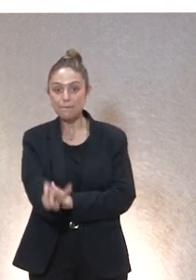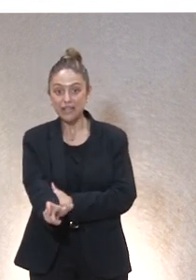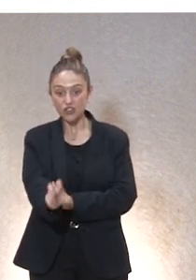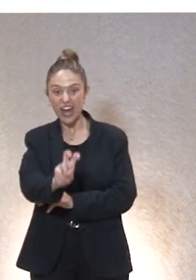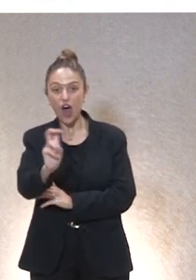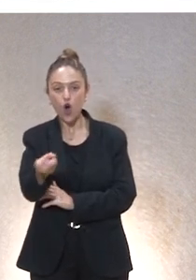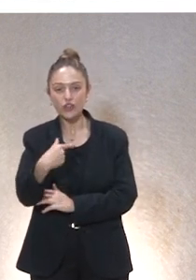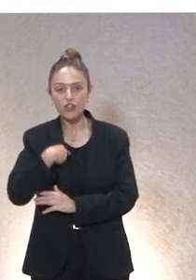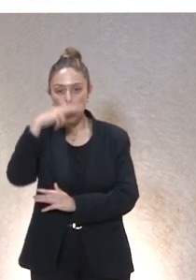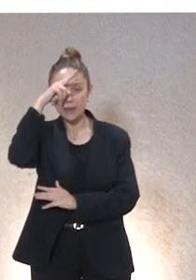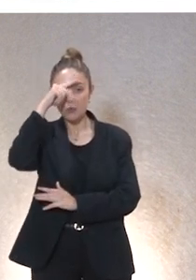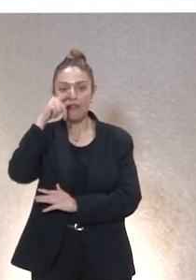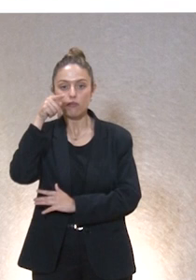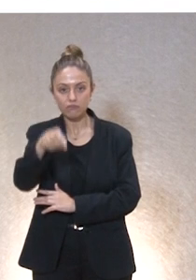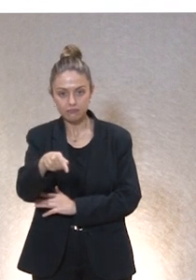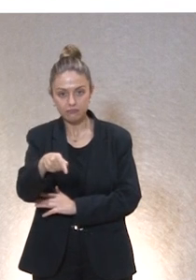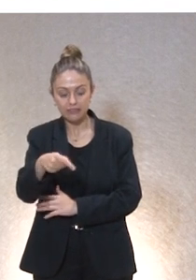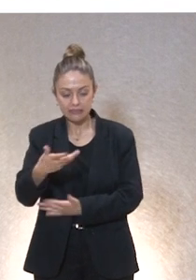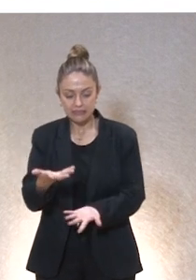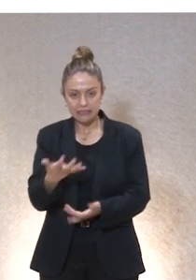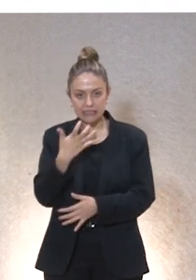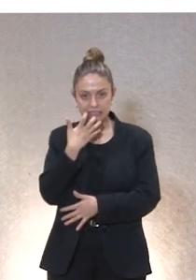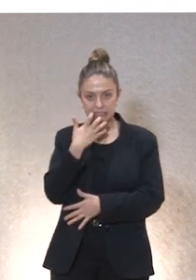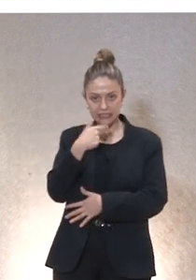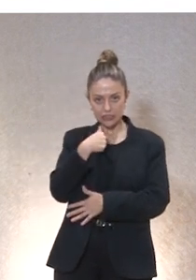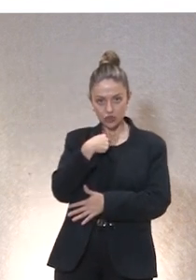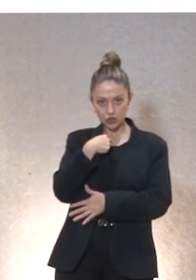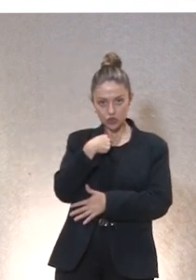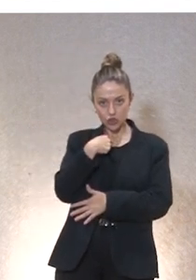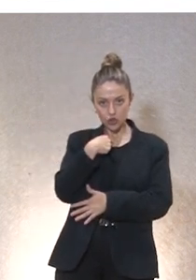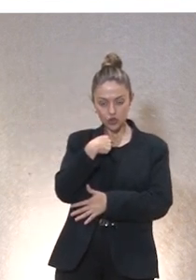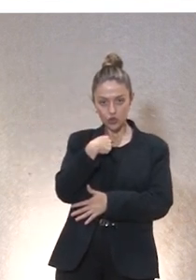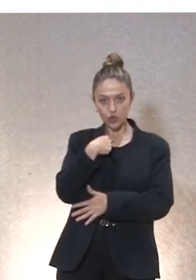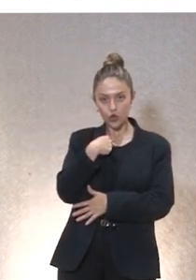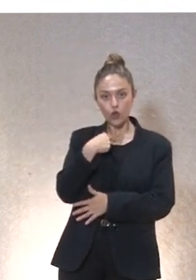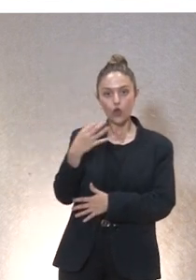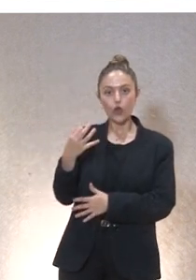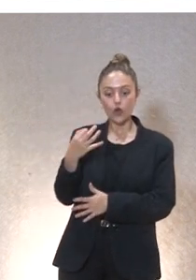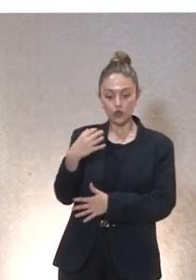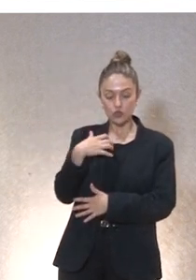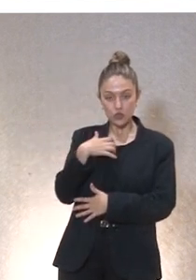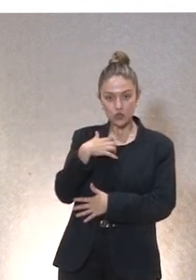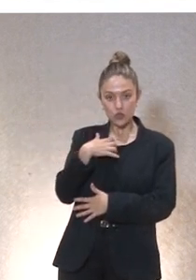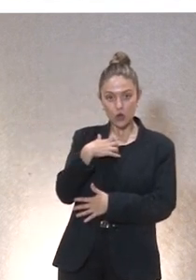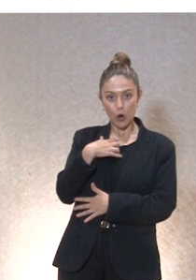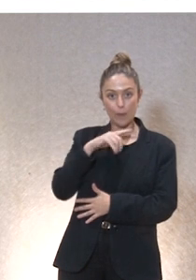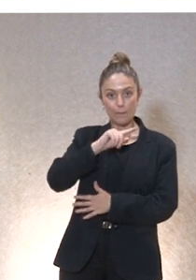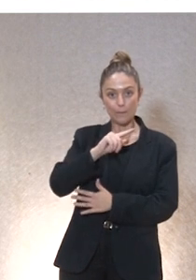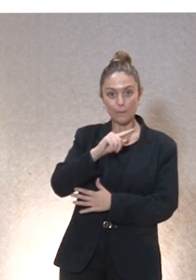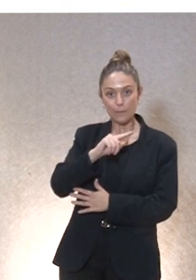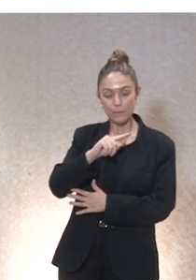Cuando me doy cuenta de que para que sea yo alguien ha tenido que dejar de ser yo para